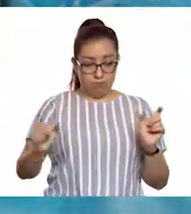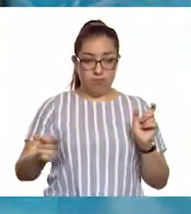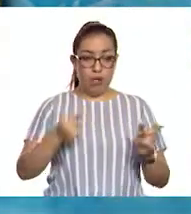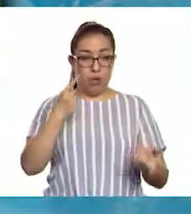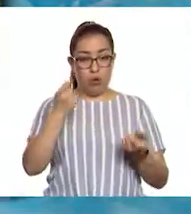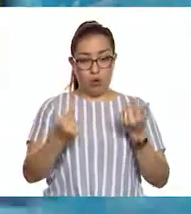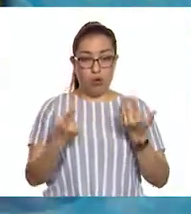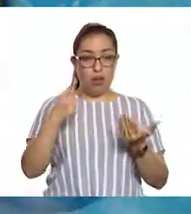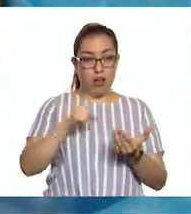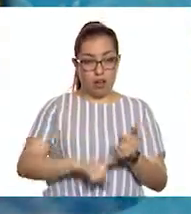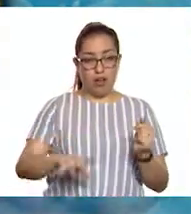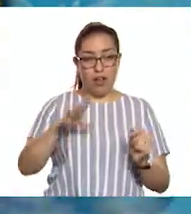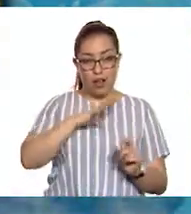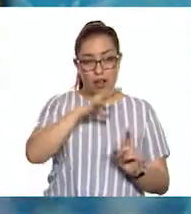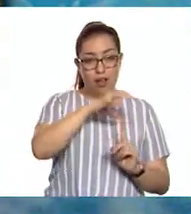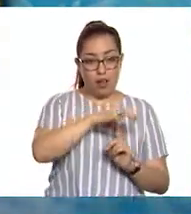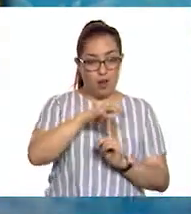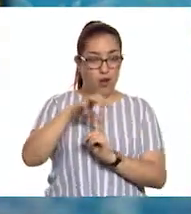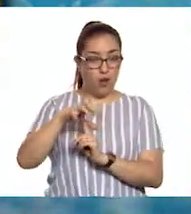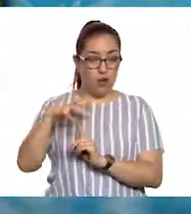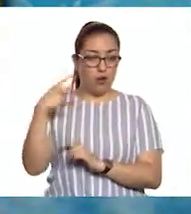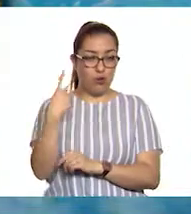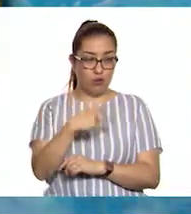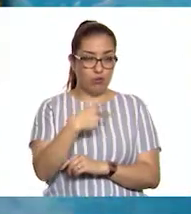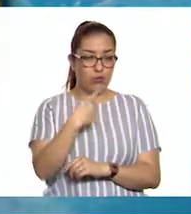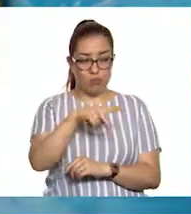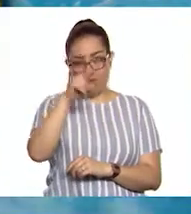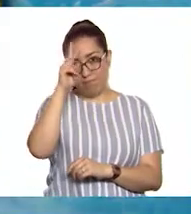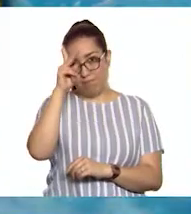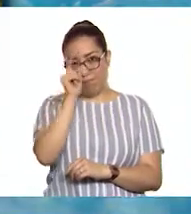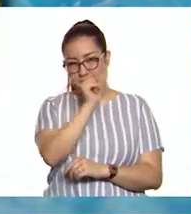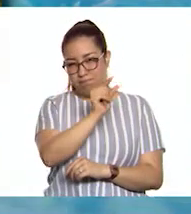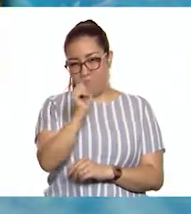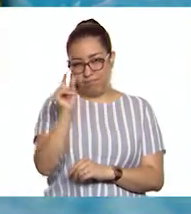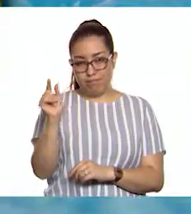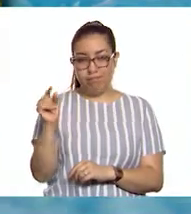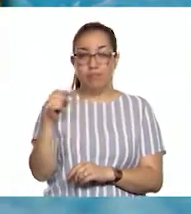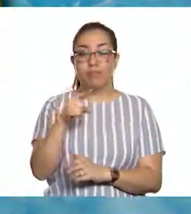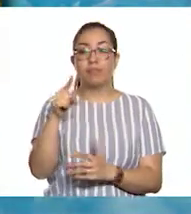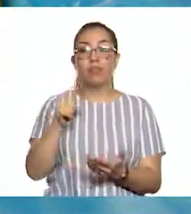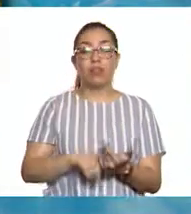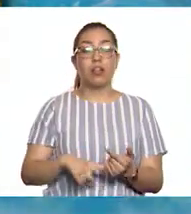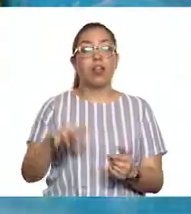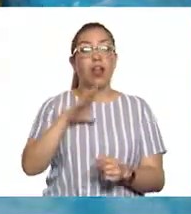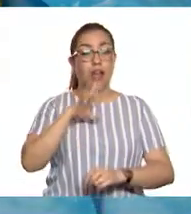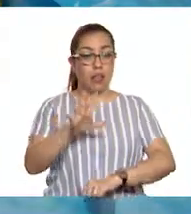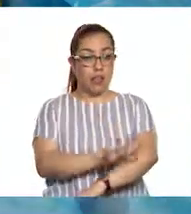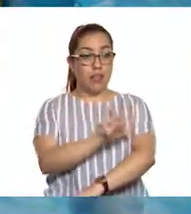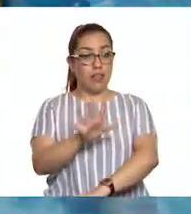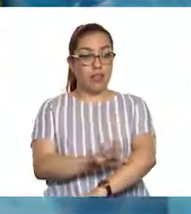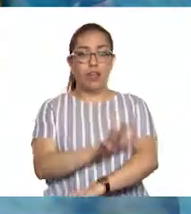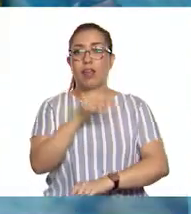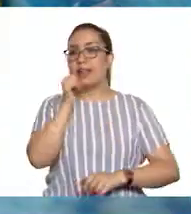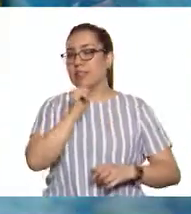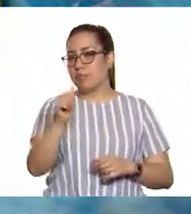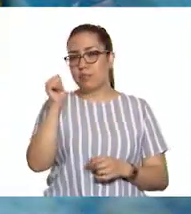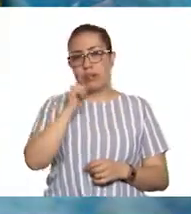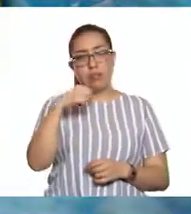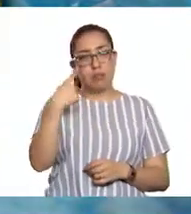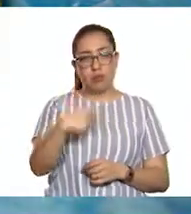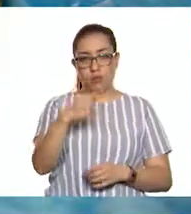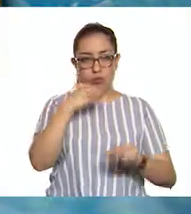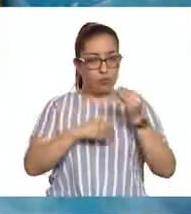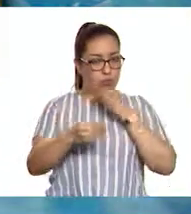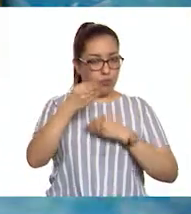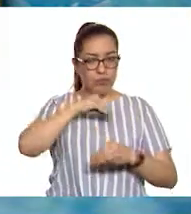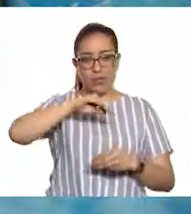hongos que cultivan en sus hormigueros. Así tienen una fuente permanente de alimentos. Para